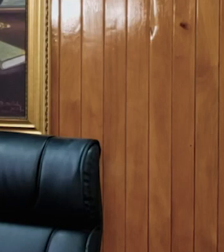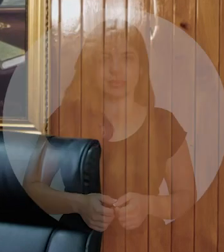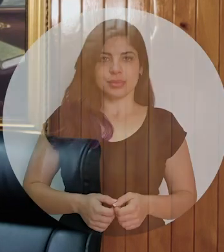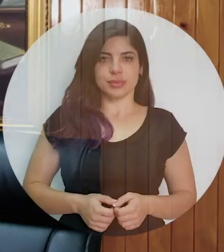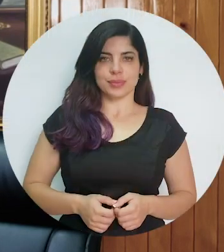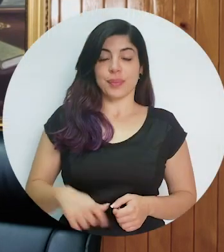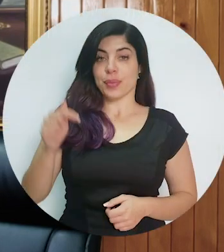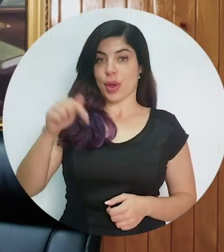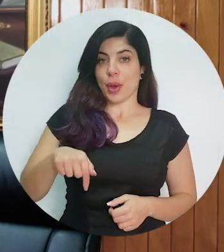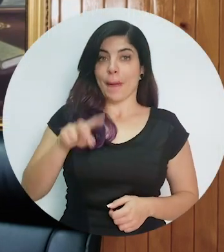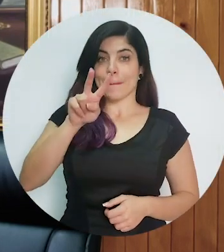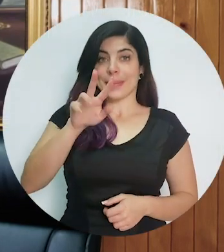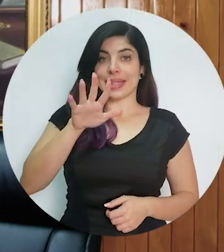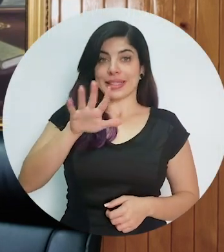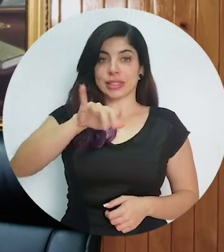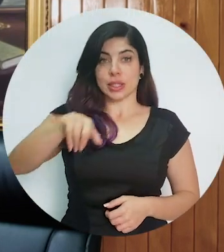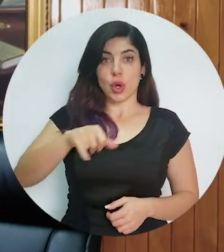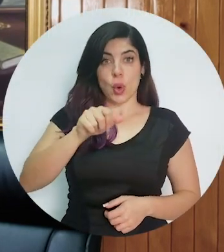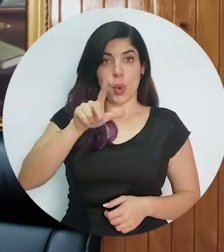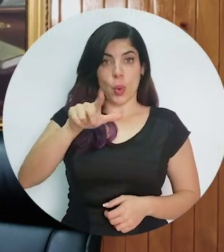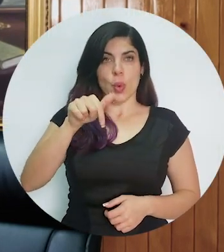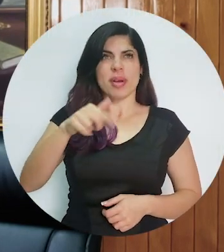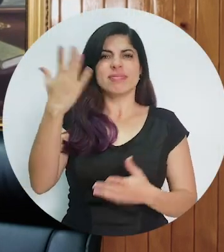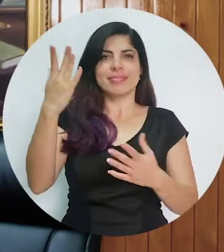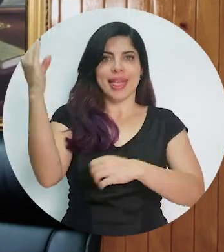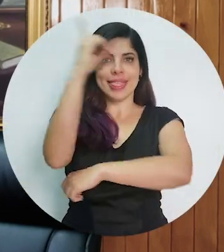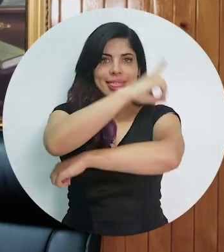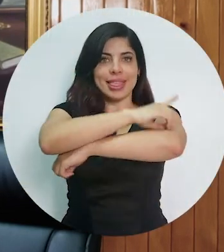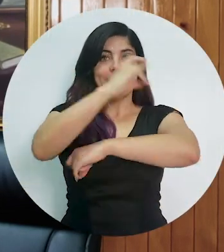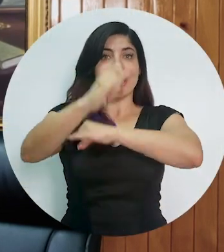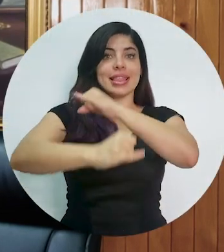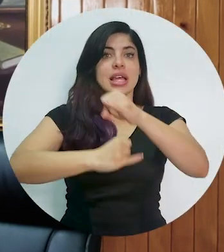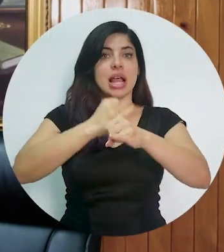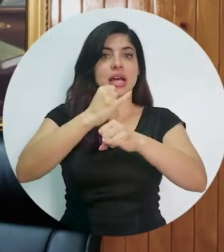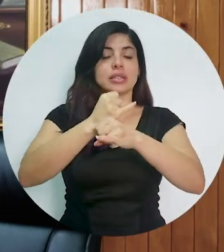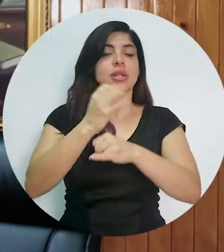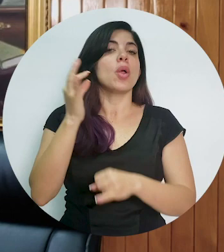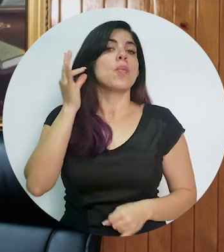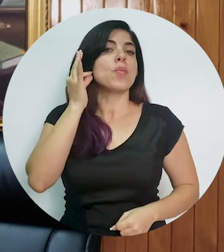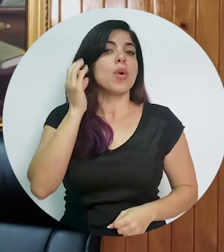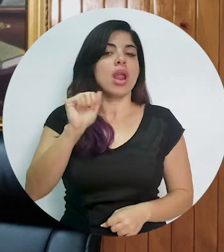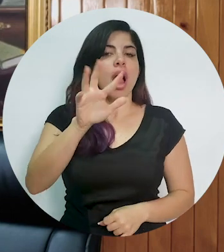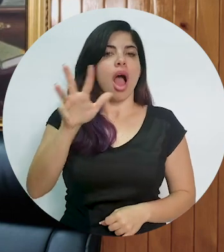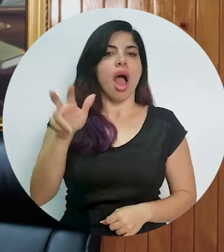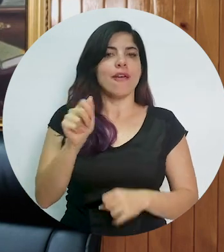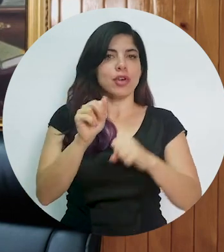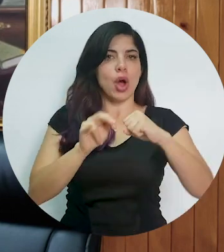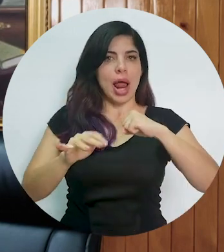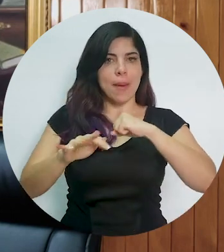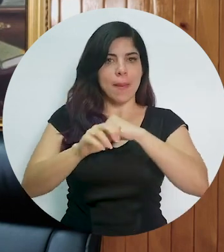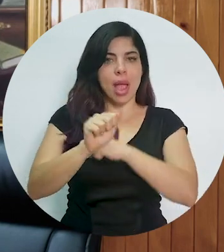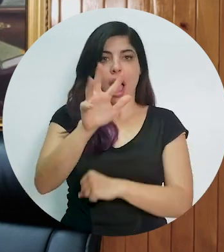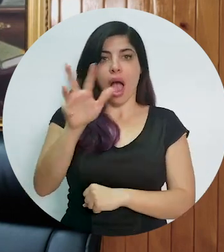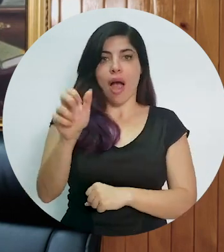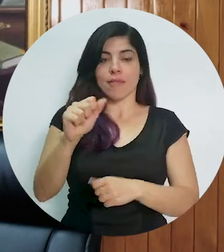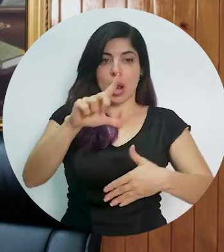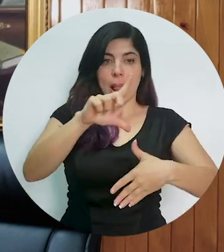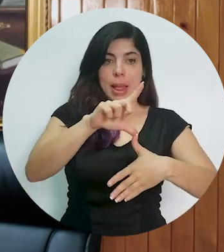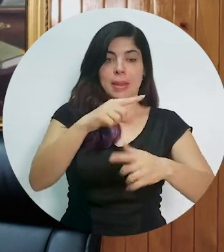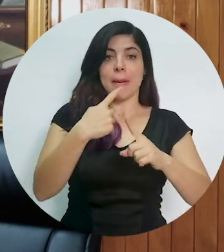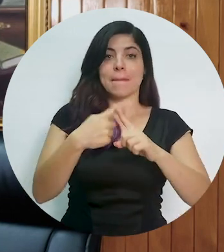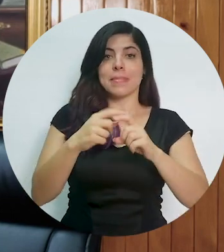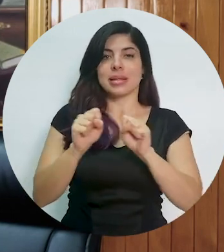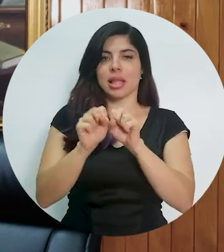Hoy 25 de julio, en el Día Internacional de las Mujeres Afrocaribeñas, Afro-Latinoamericanas y de la